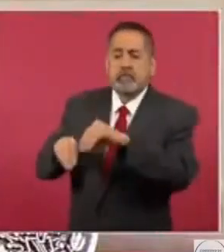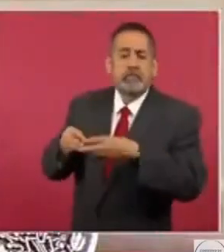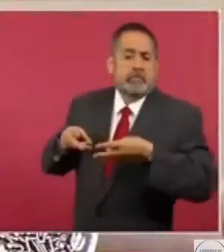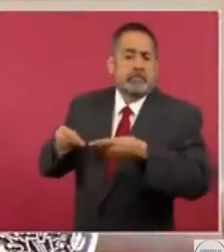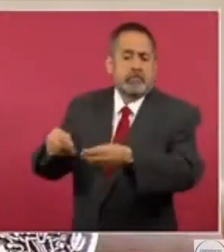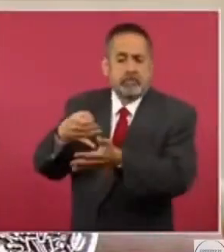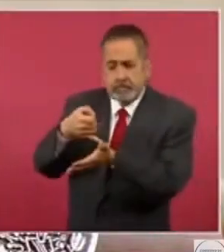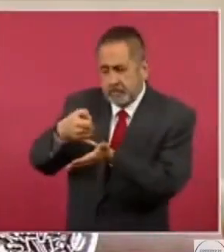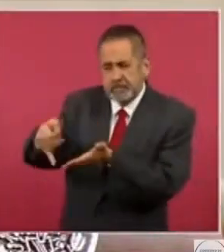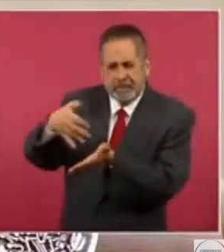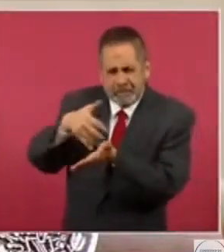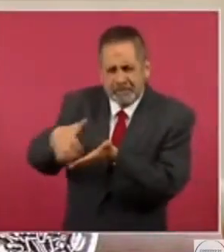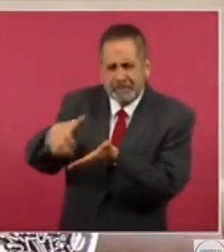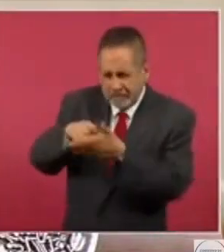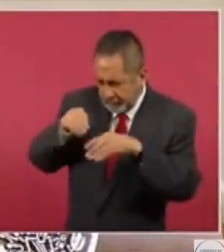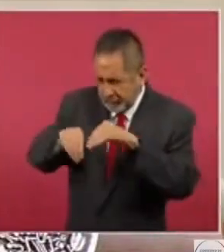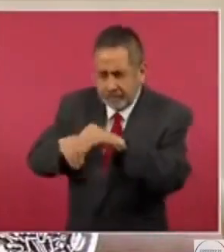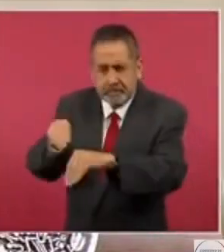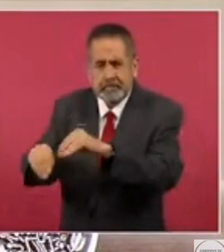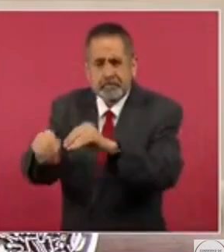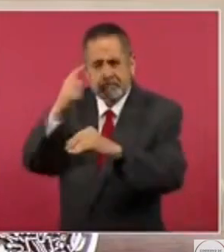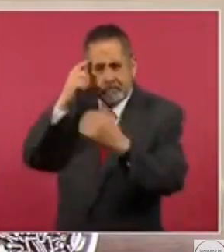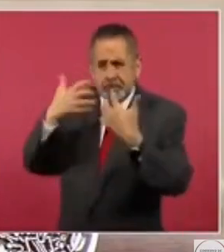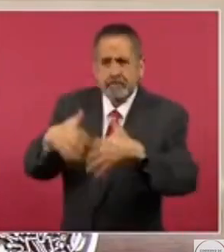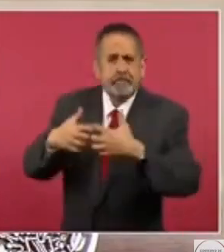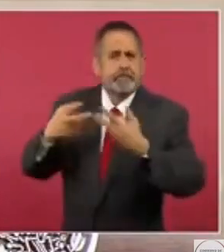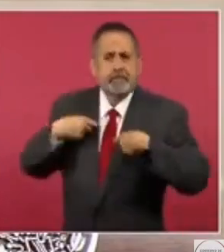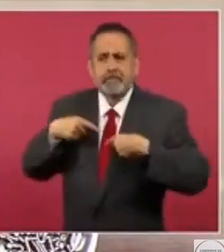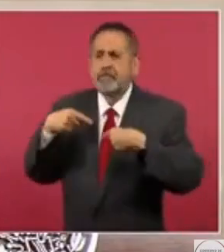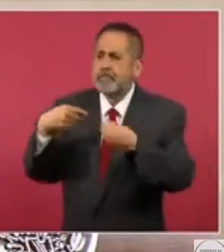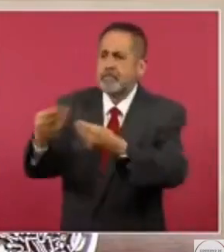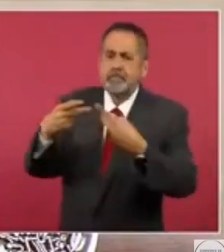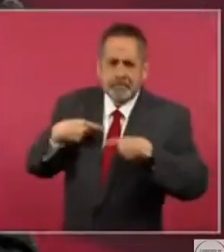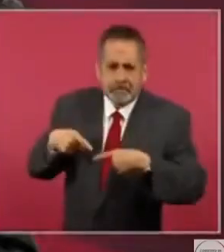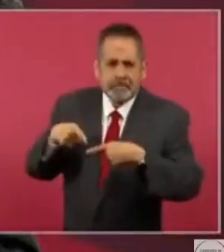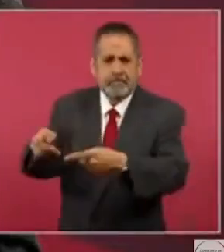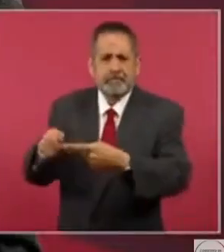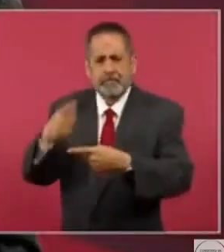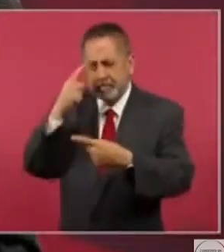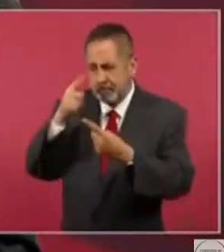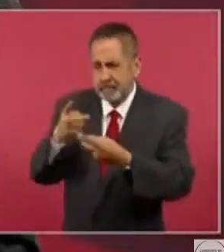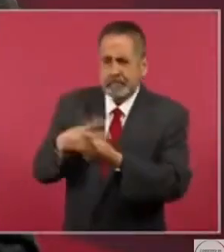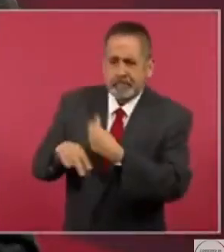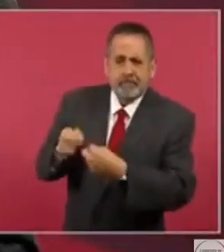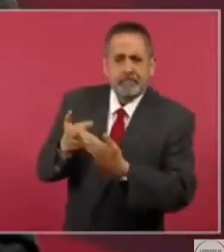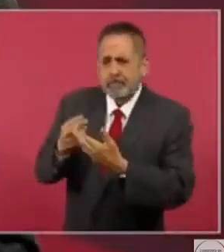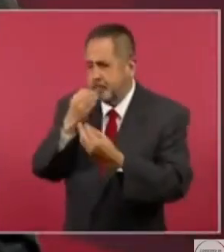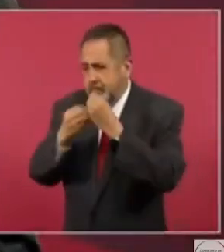es para los productores y es para producir alimentos. Entonces,